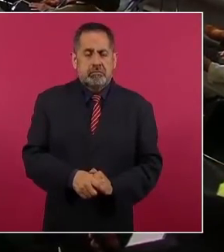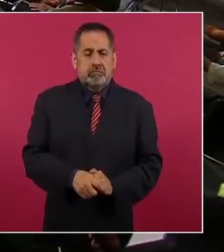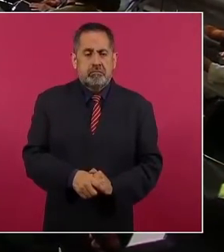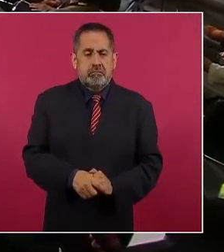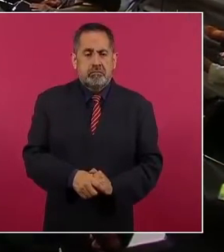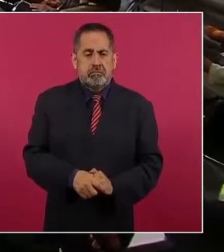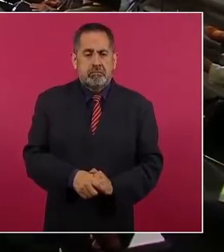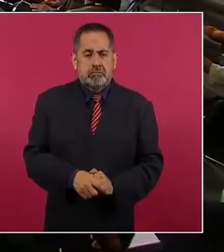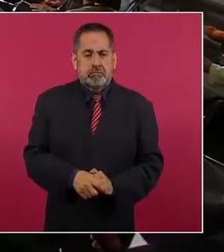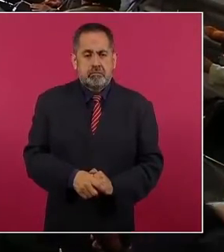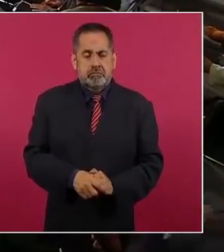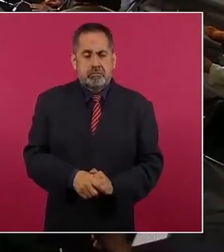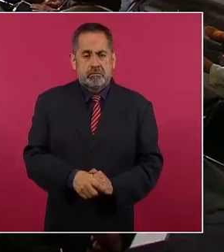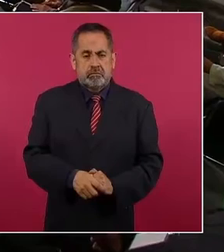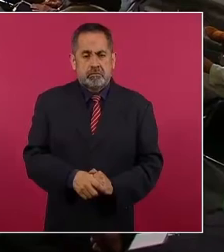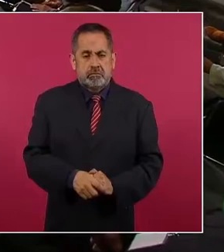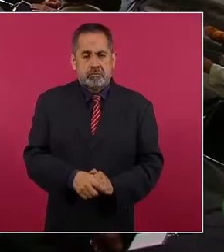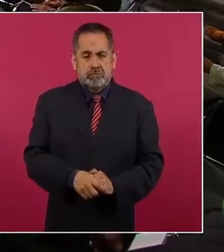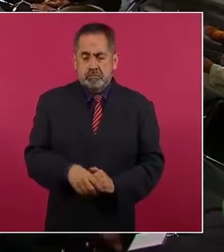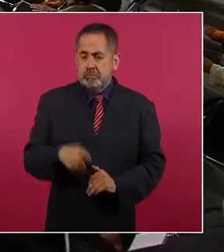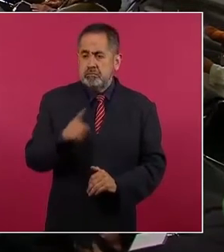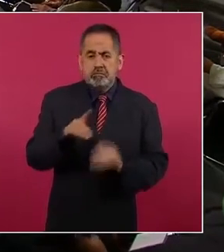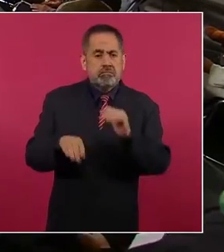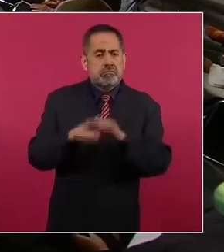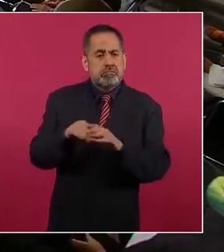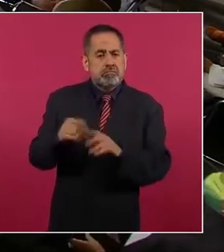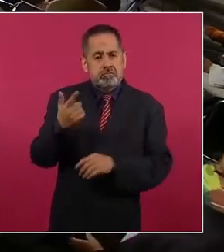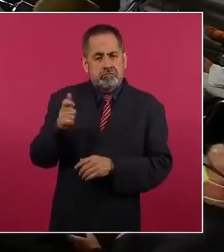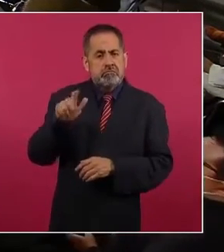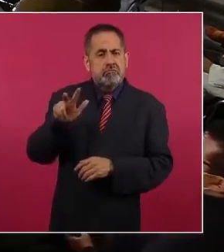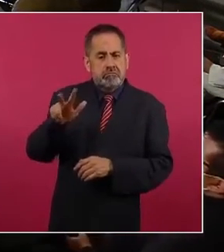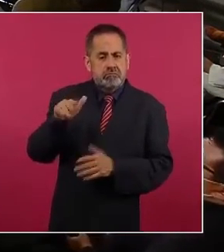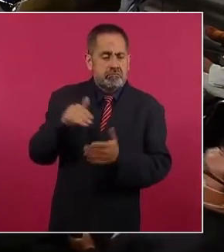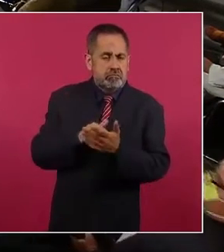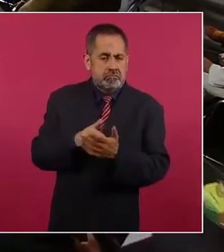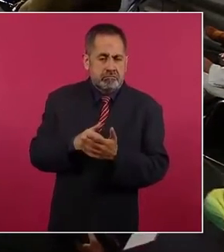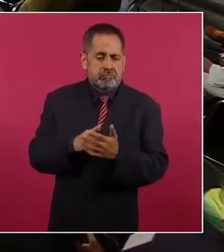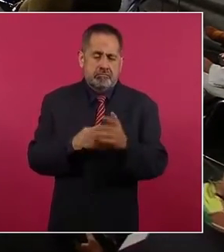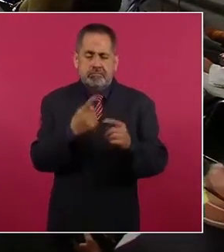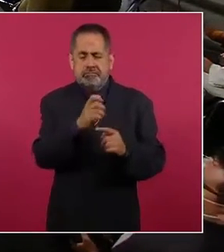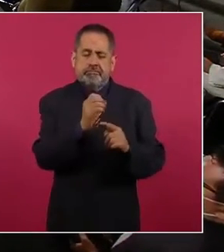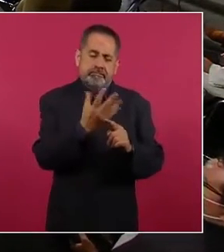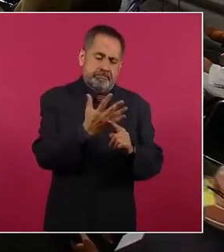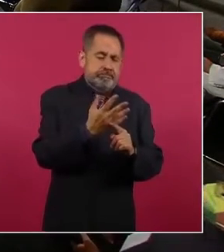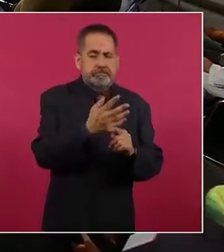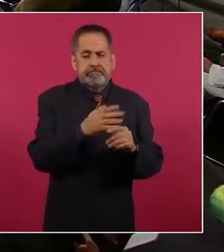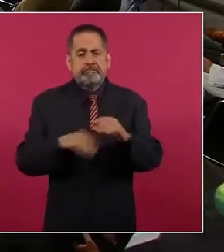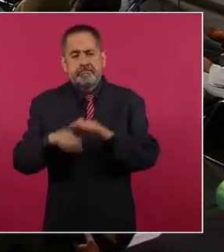105, a 118 en total, pero 105 operativos.